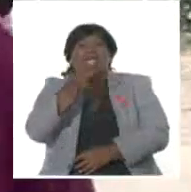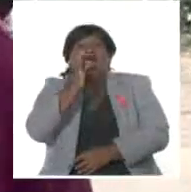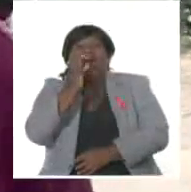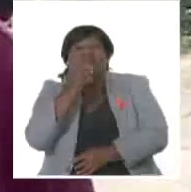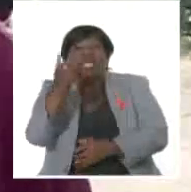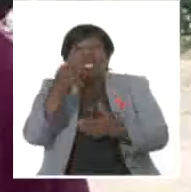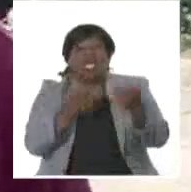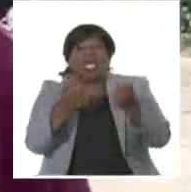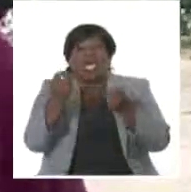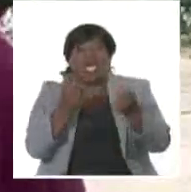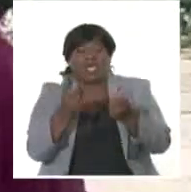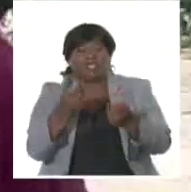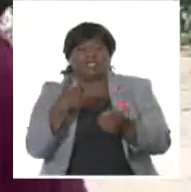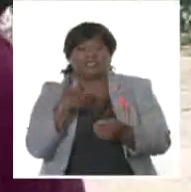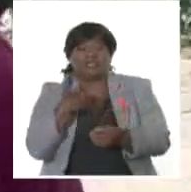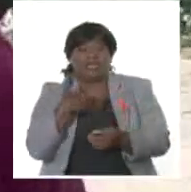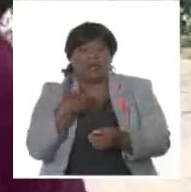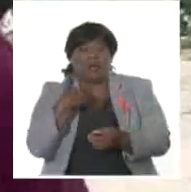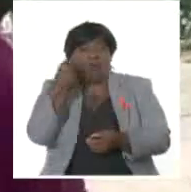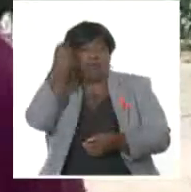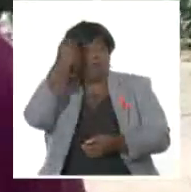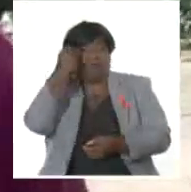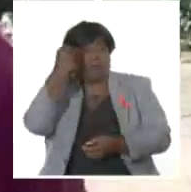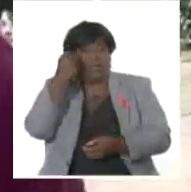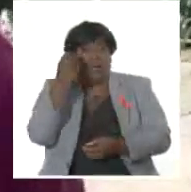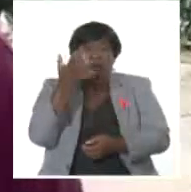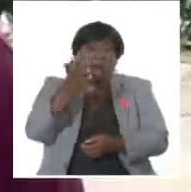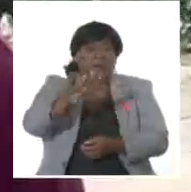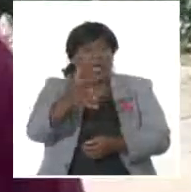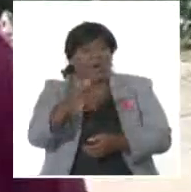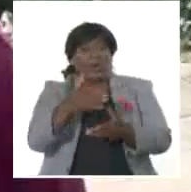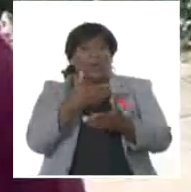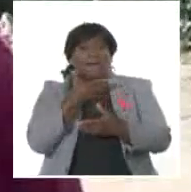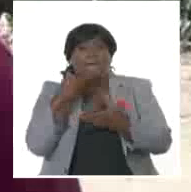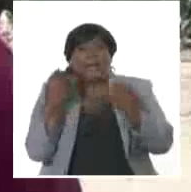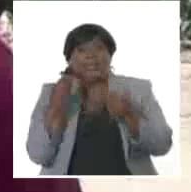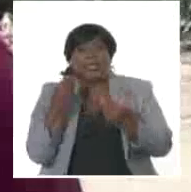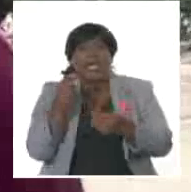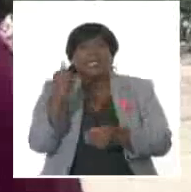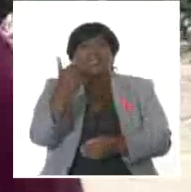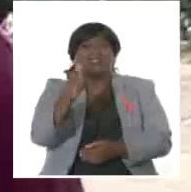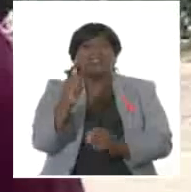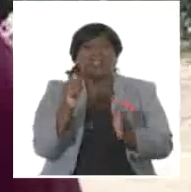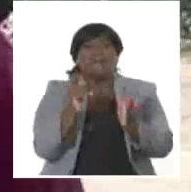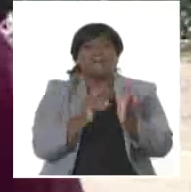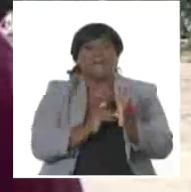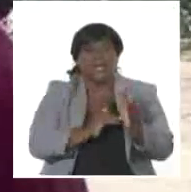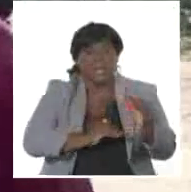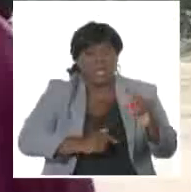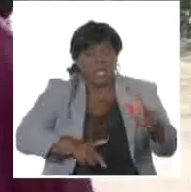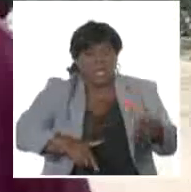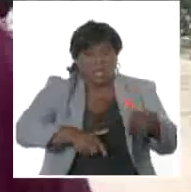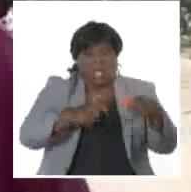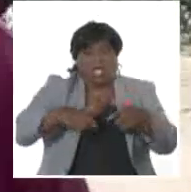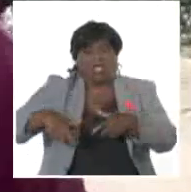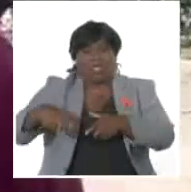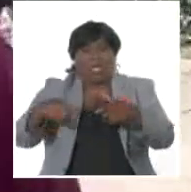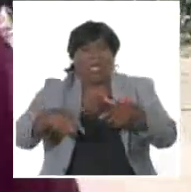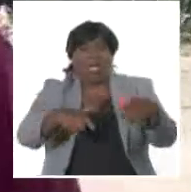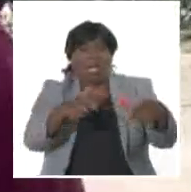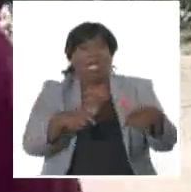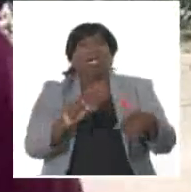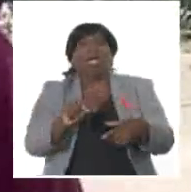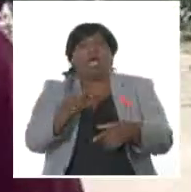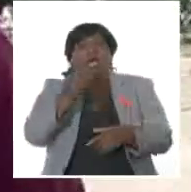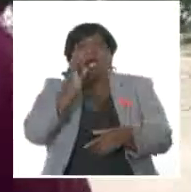apreciación preliminar, preliminar de alrededor de unas 10.000 latas de café que están debajo de los escombros todavía que